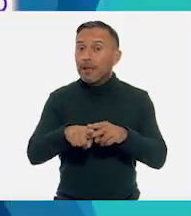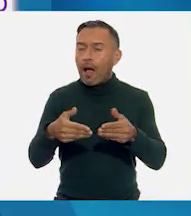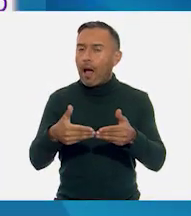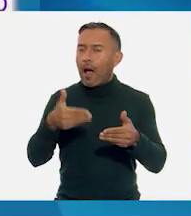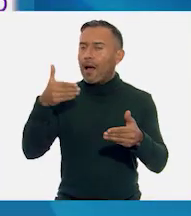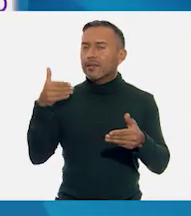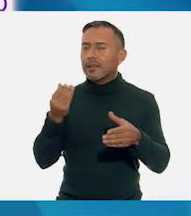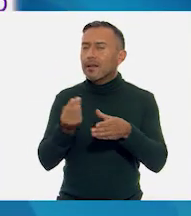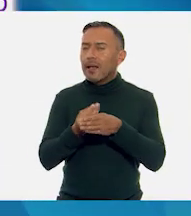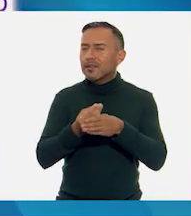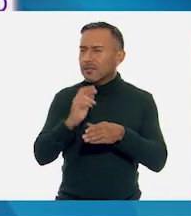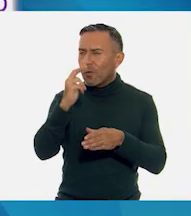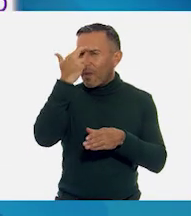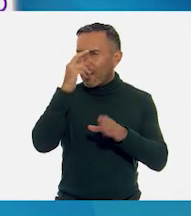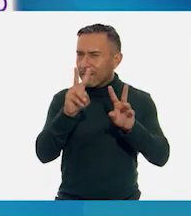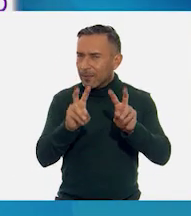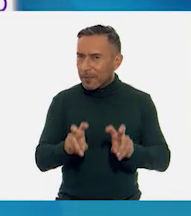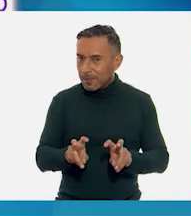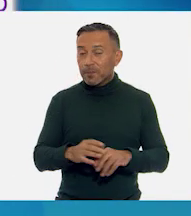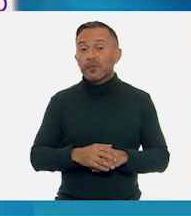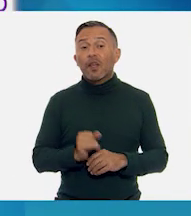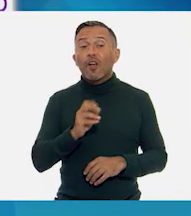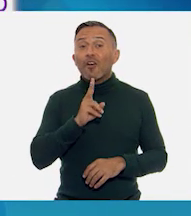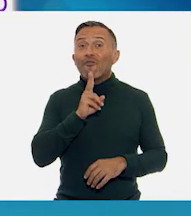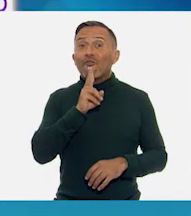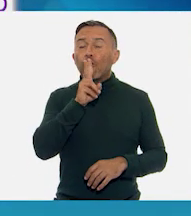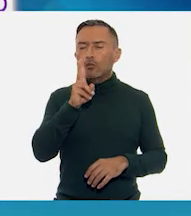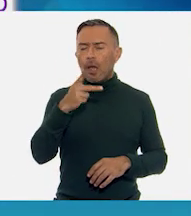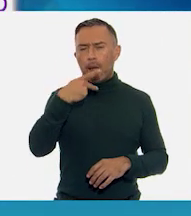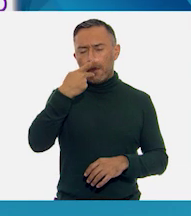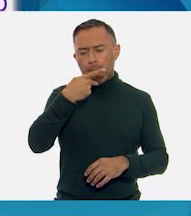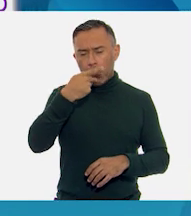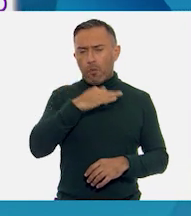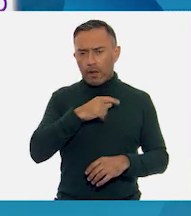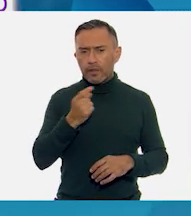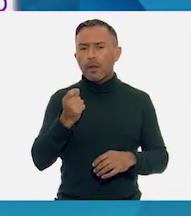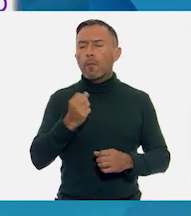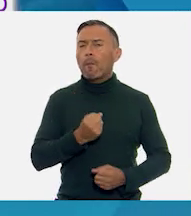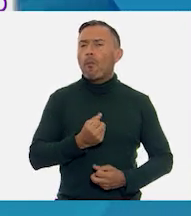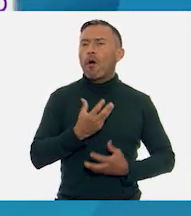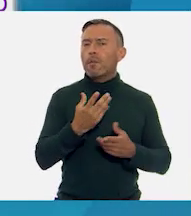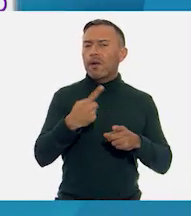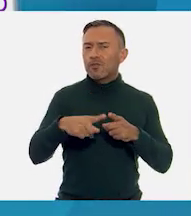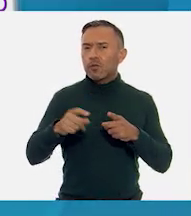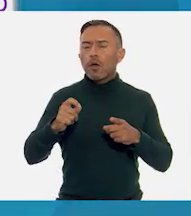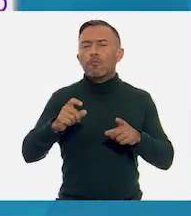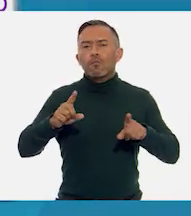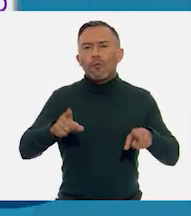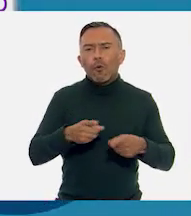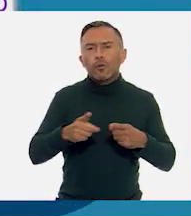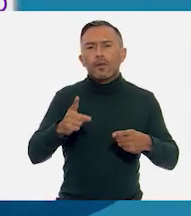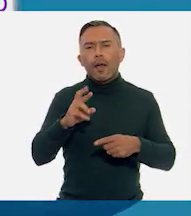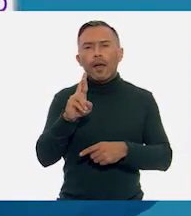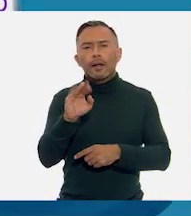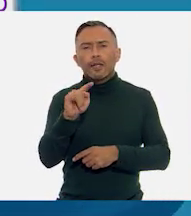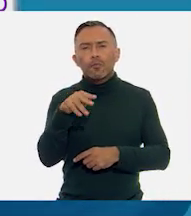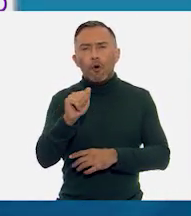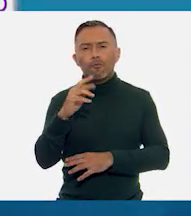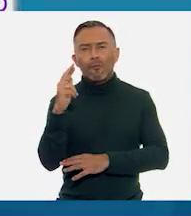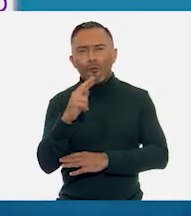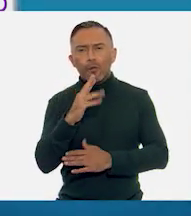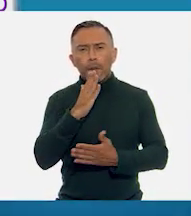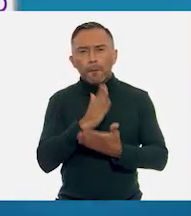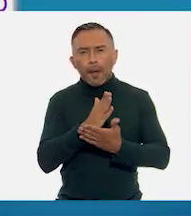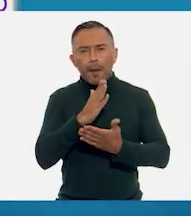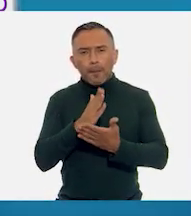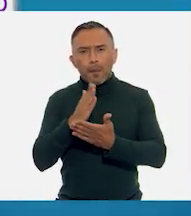Leímos en voz alta varios poemas identificando la musicalidad, el ritmo y la entonación que cada uno tenía. Y